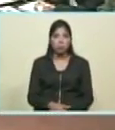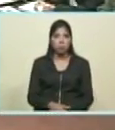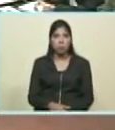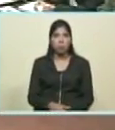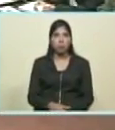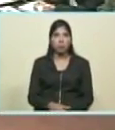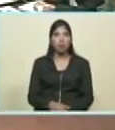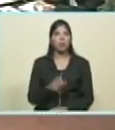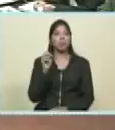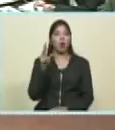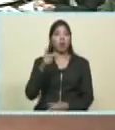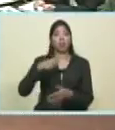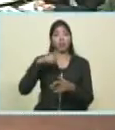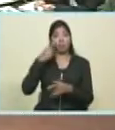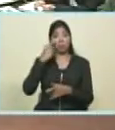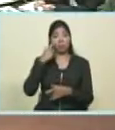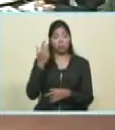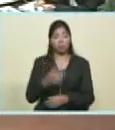Bueno, tomen nota, pues.